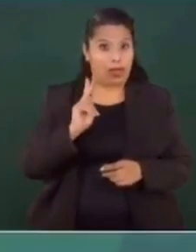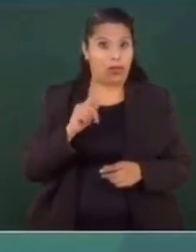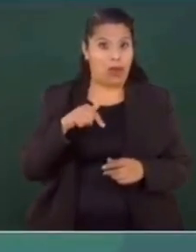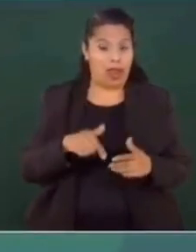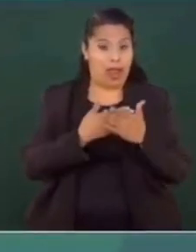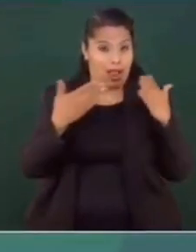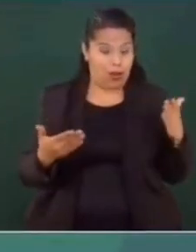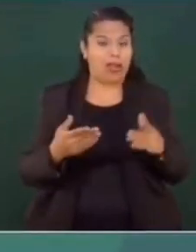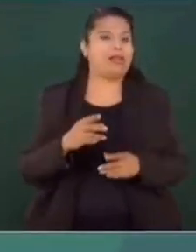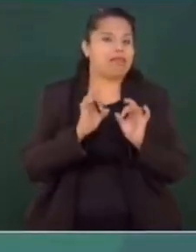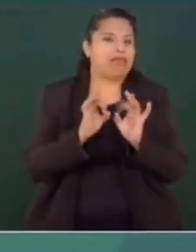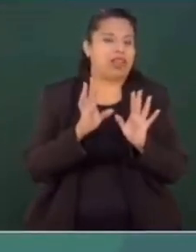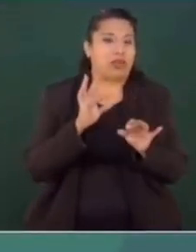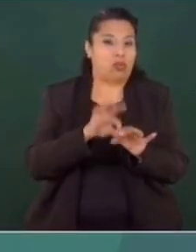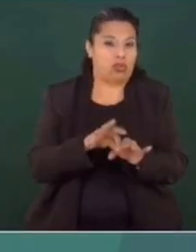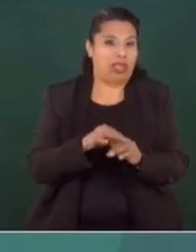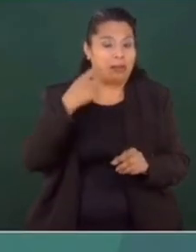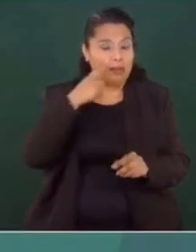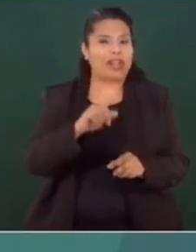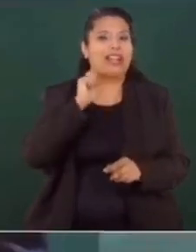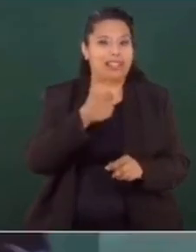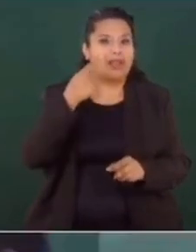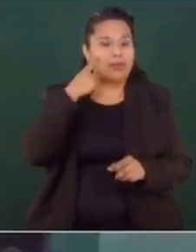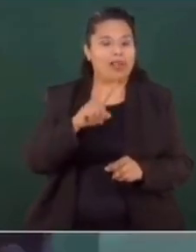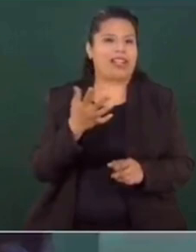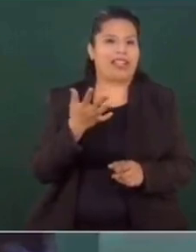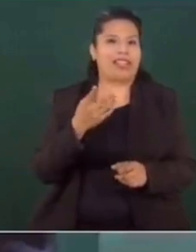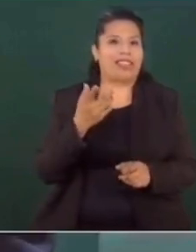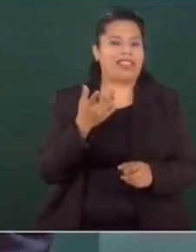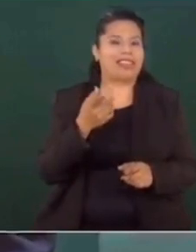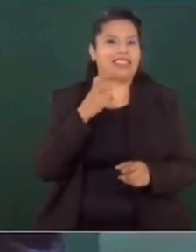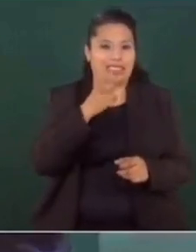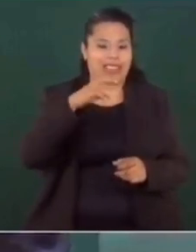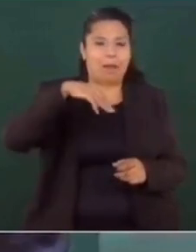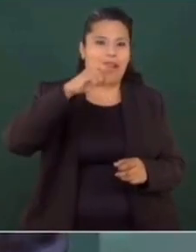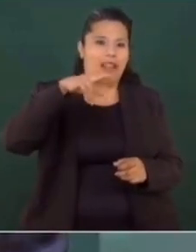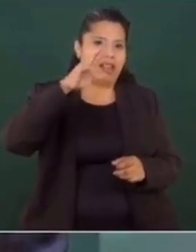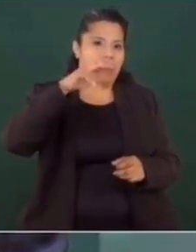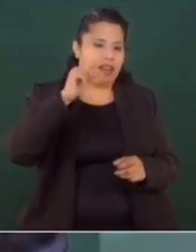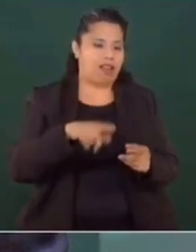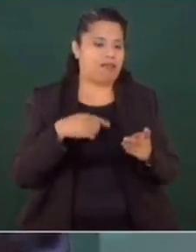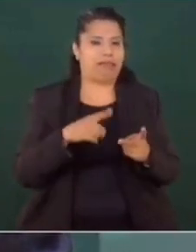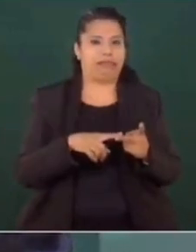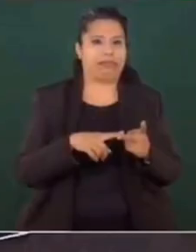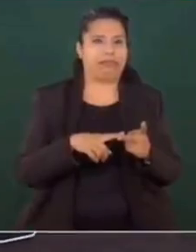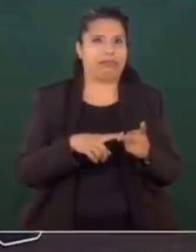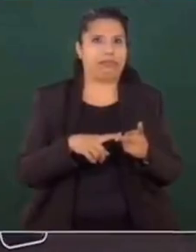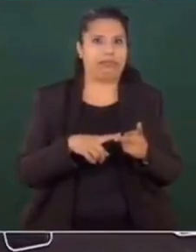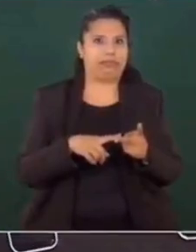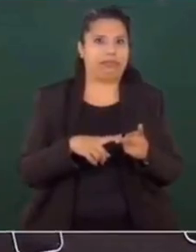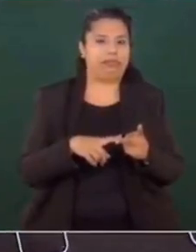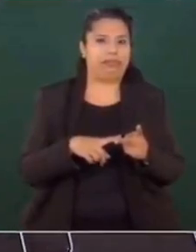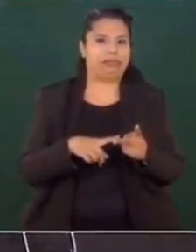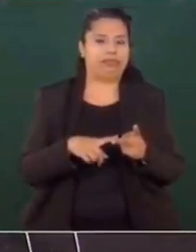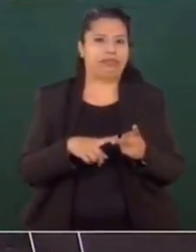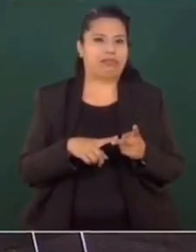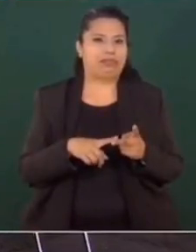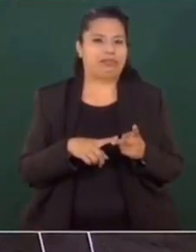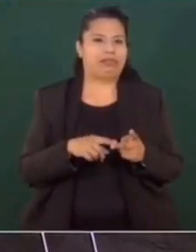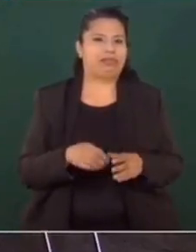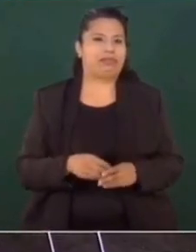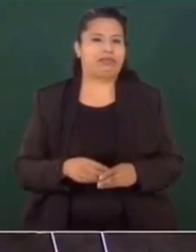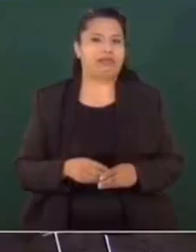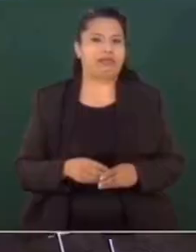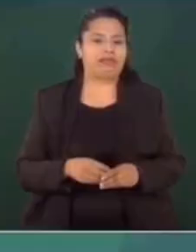votando en contra de la participación del Ejército de la Marina en los